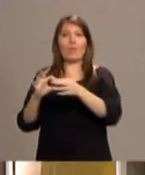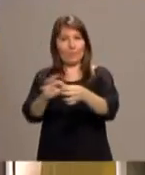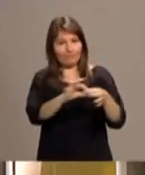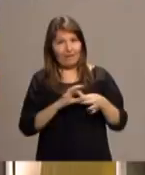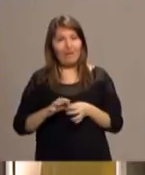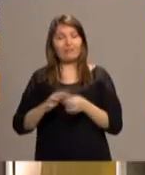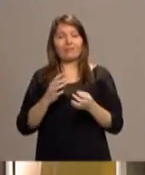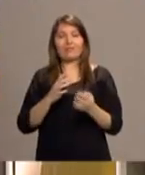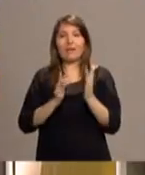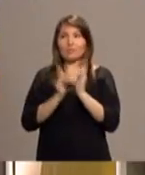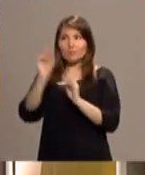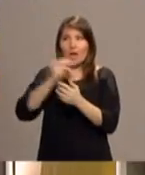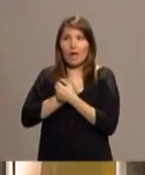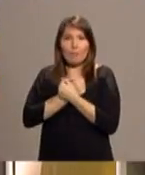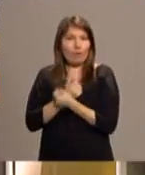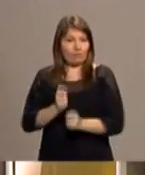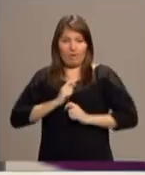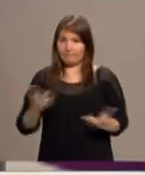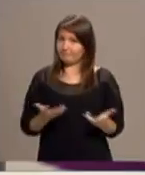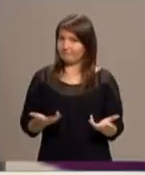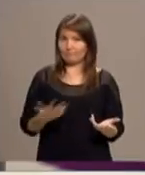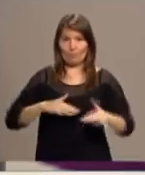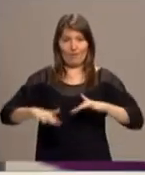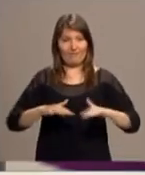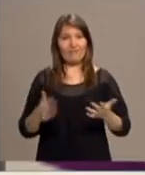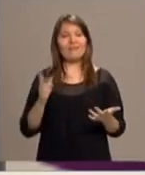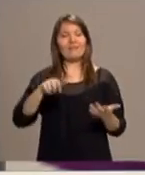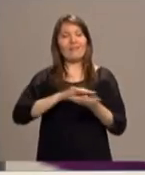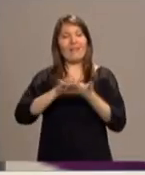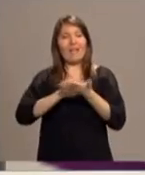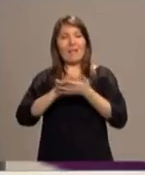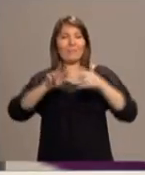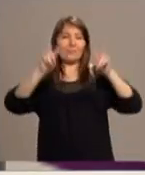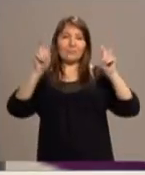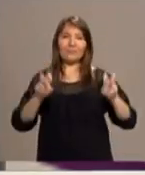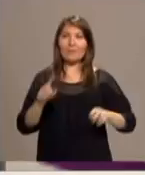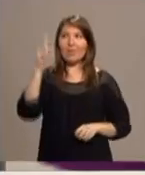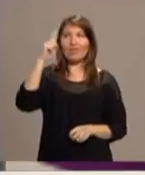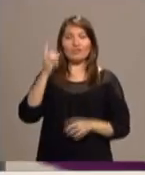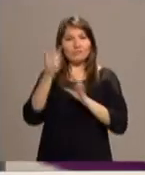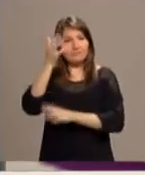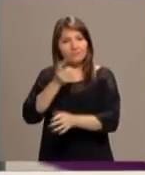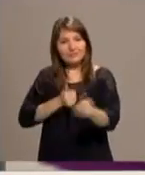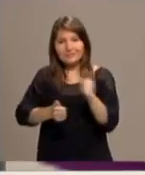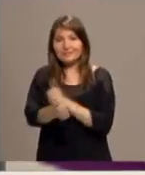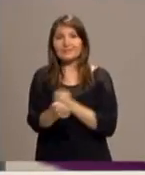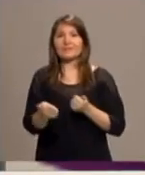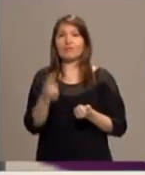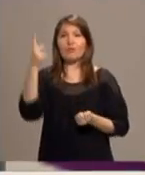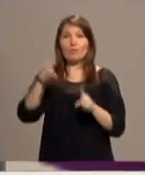apremia, habla de la obra de Dios, de la iniciativa de Dios, de Dios que no nos imputa el pecado,